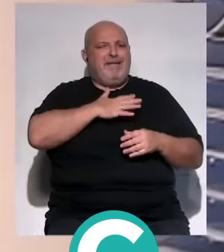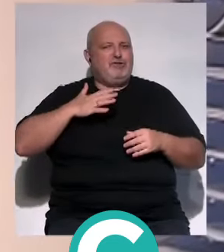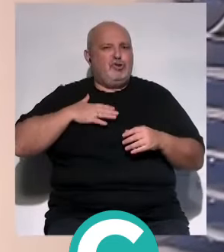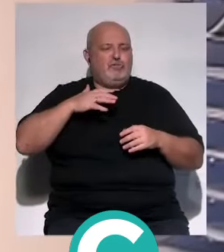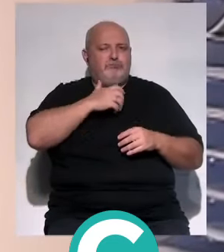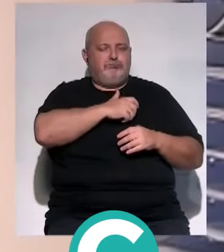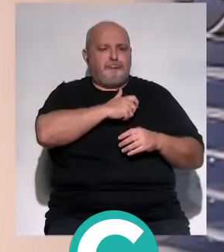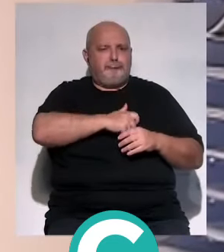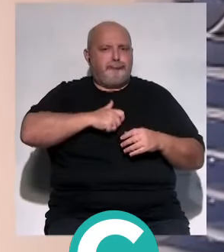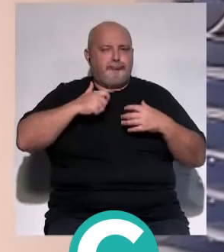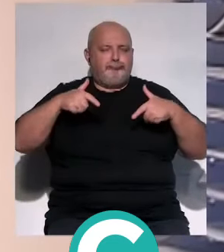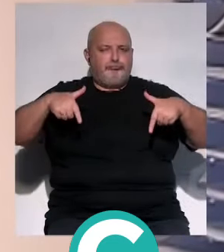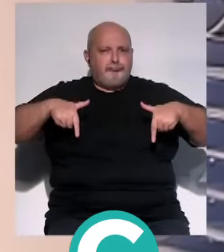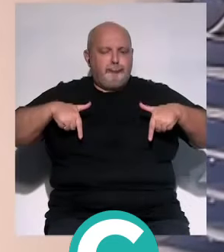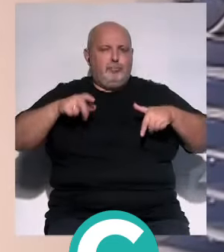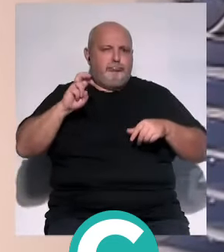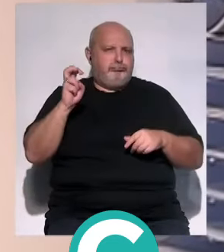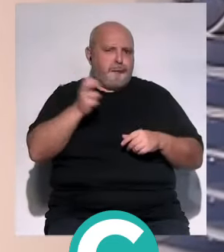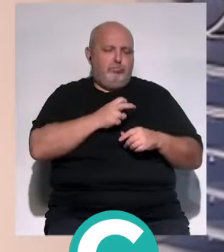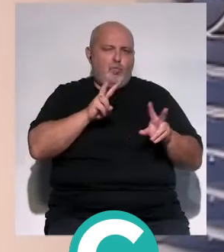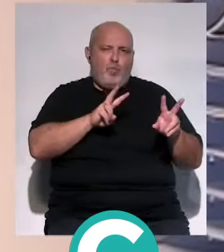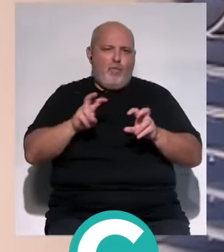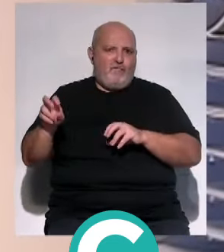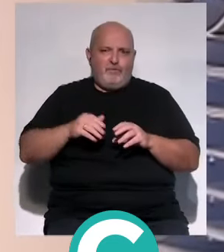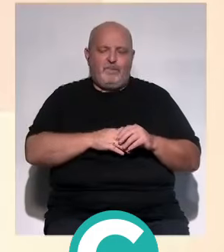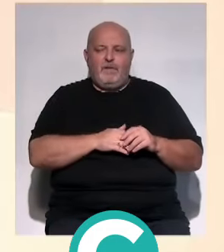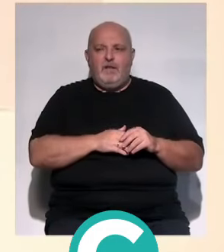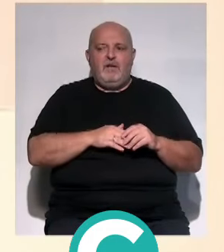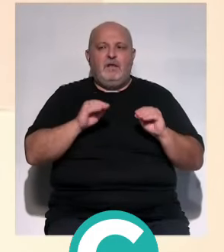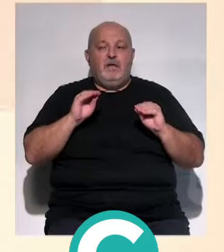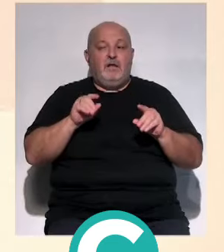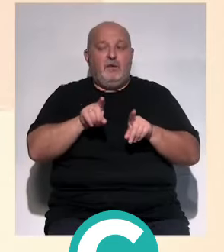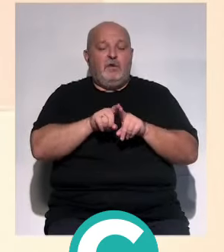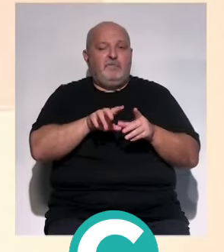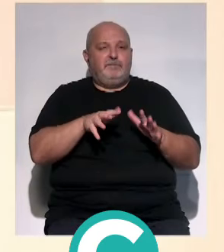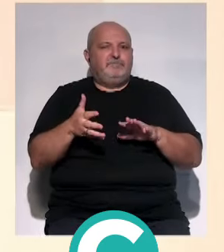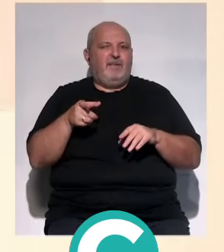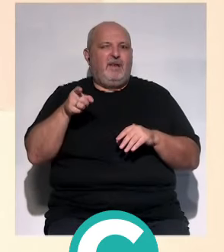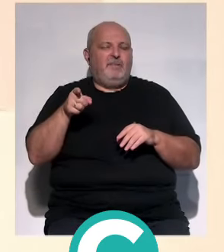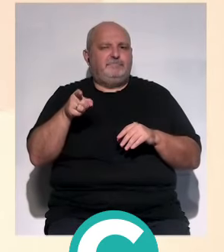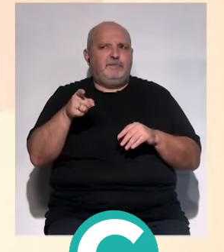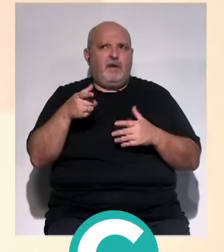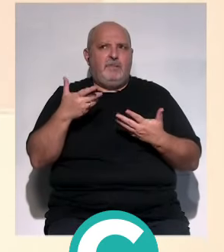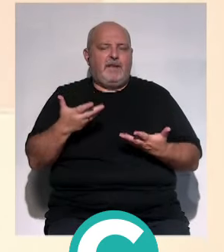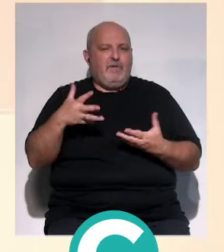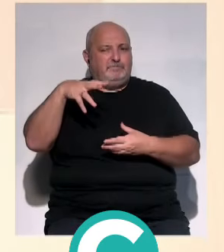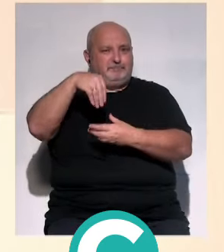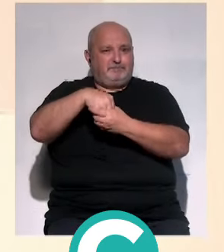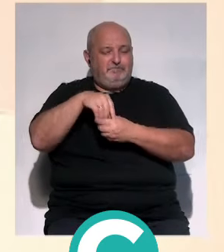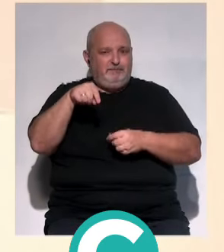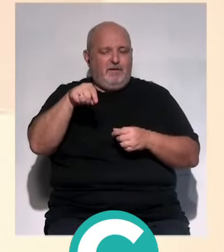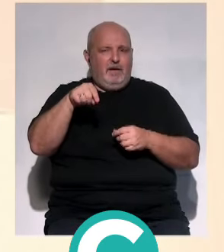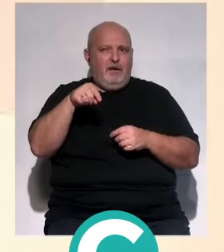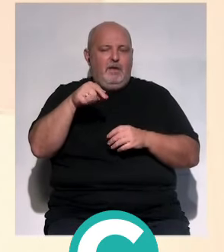poco a poco seguimos evolucionando. ¿Nombres destacados que estén ahora al servicio de la